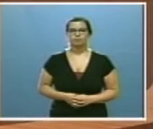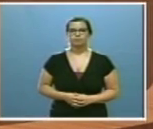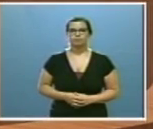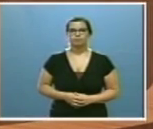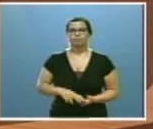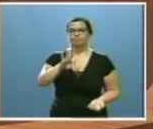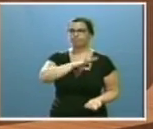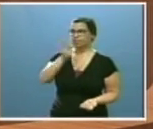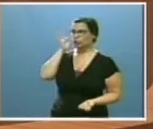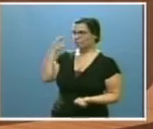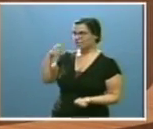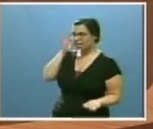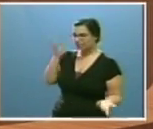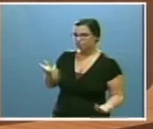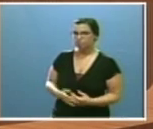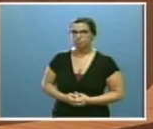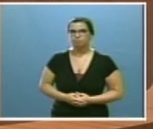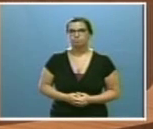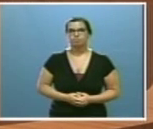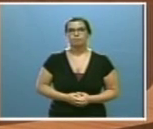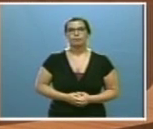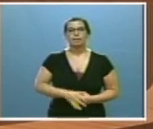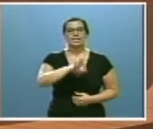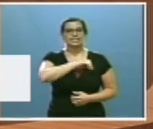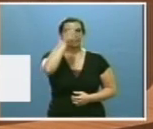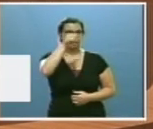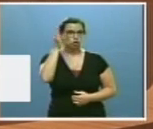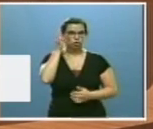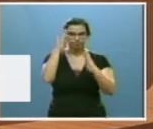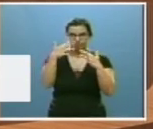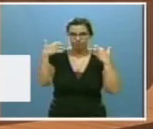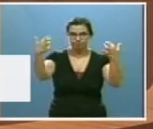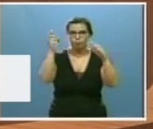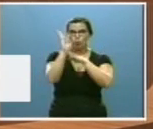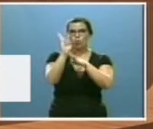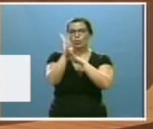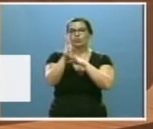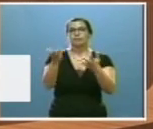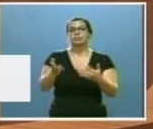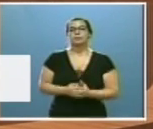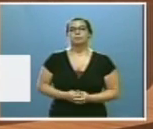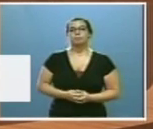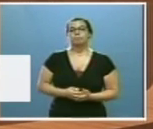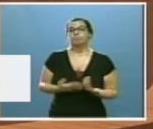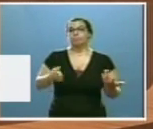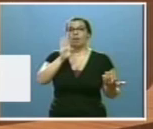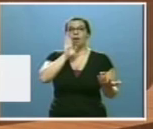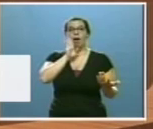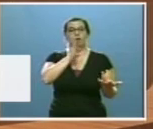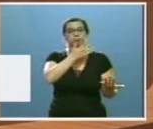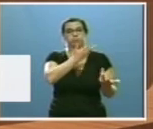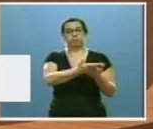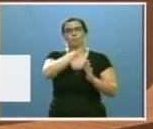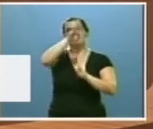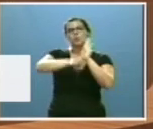Señora Presidenta, señoras y señores procuradores, Este es el programa de gobierno para los